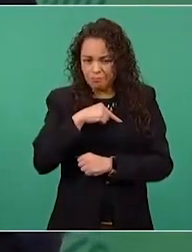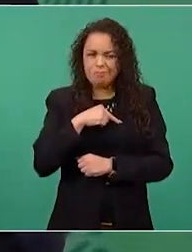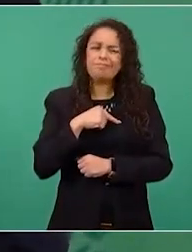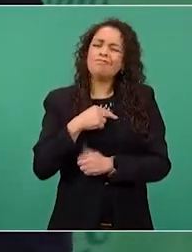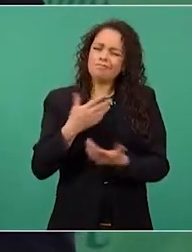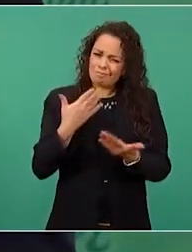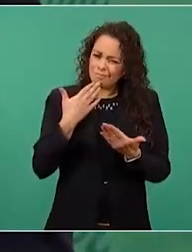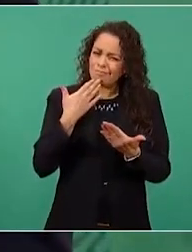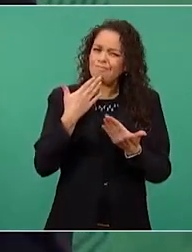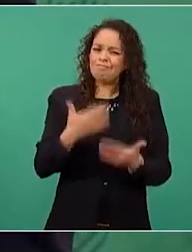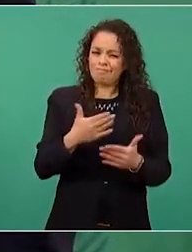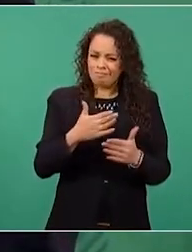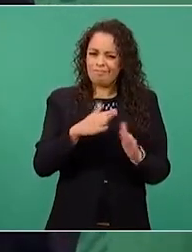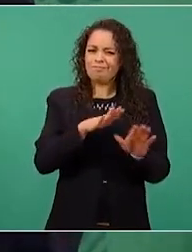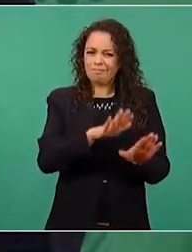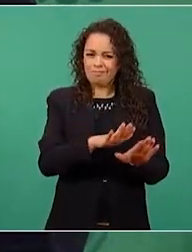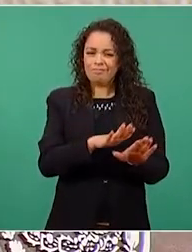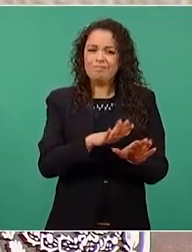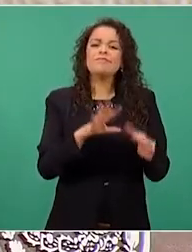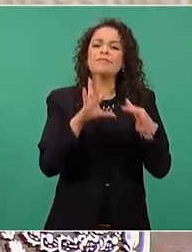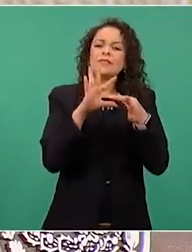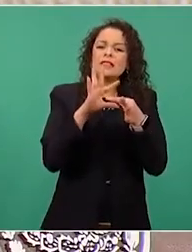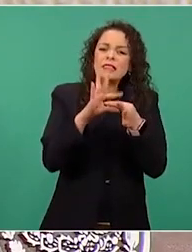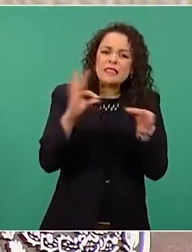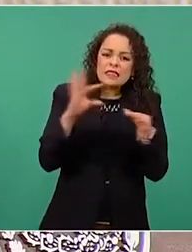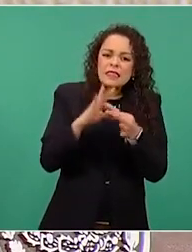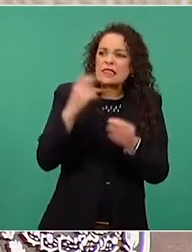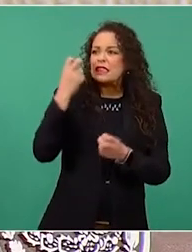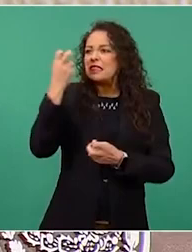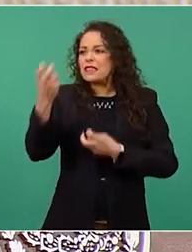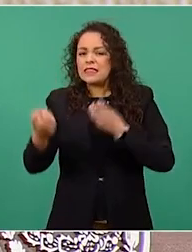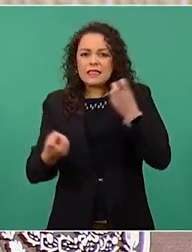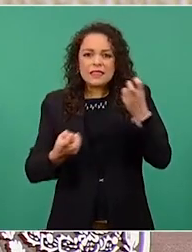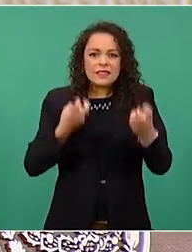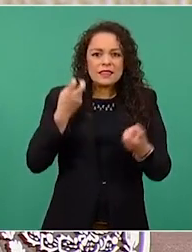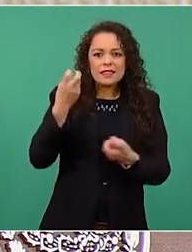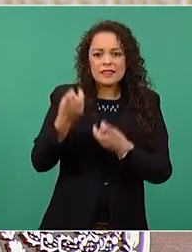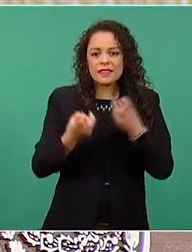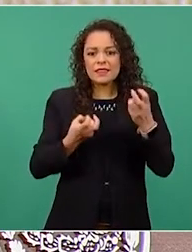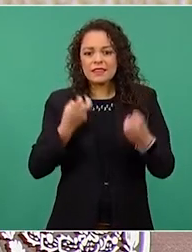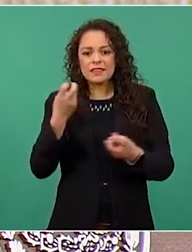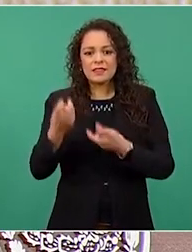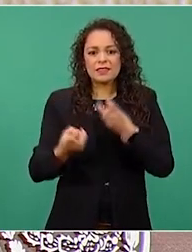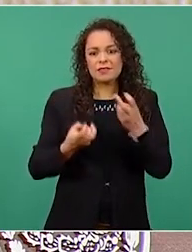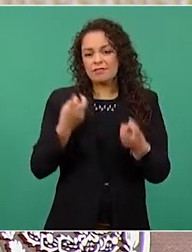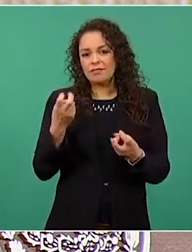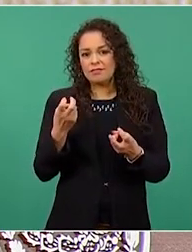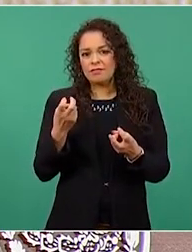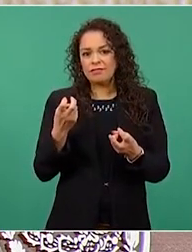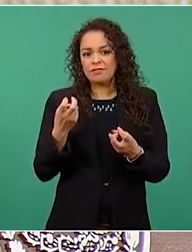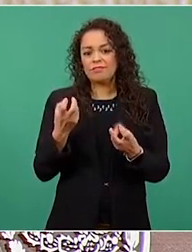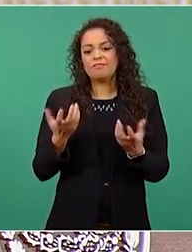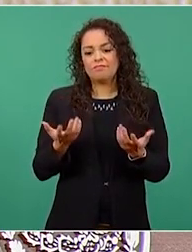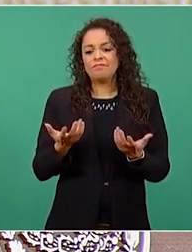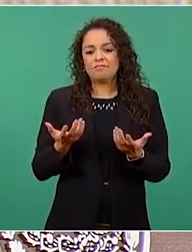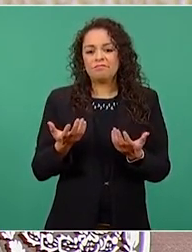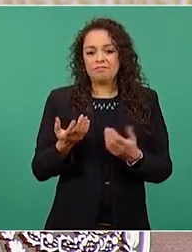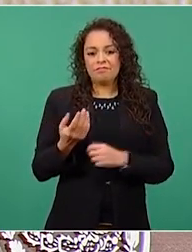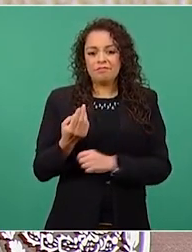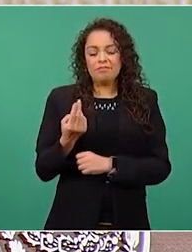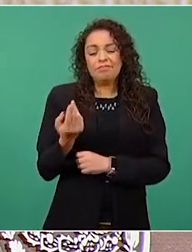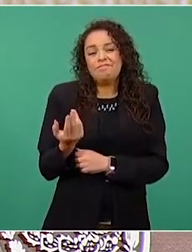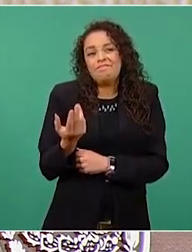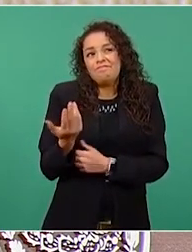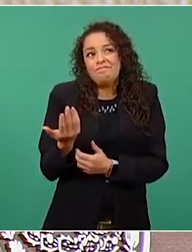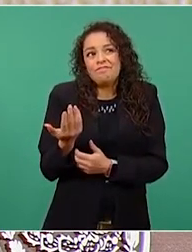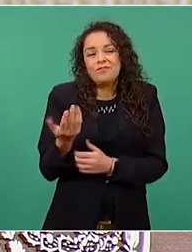Realmente la crítica que hace falta no es